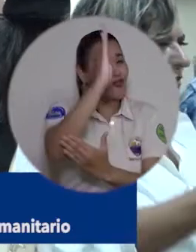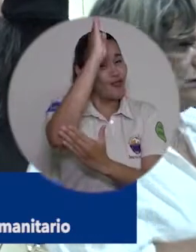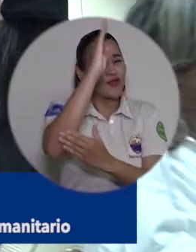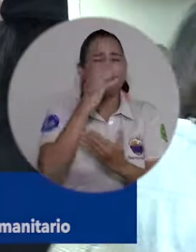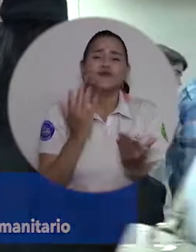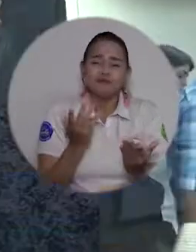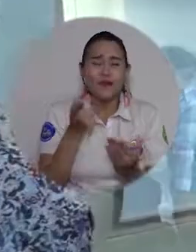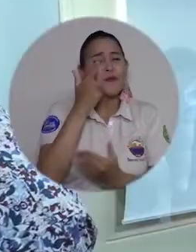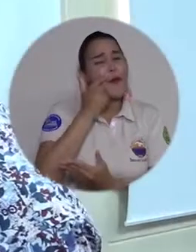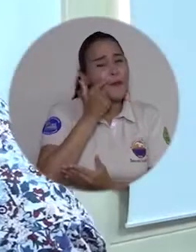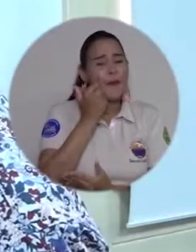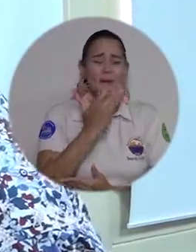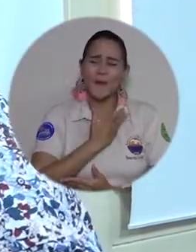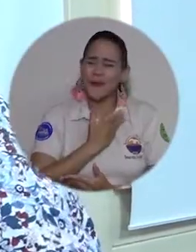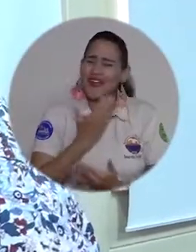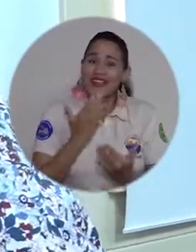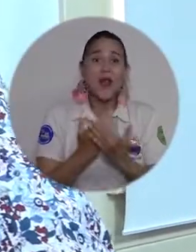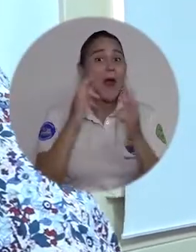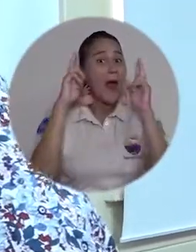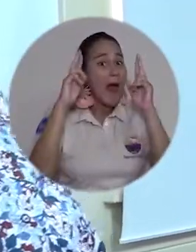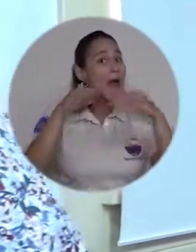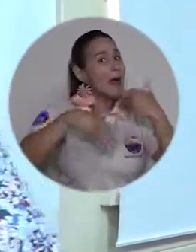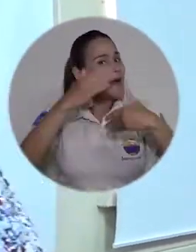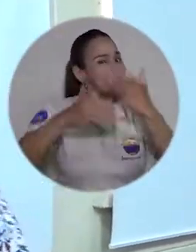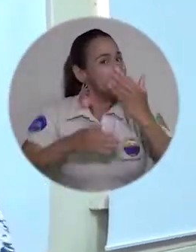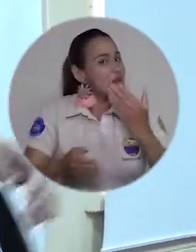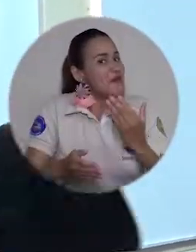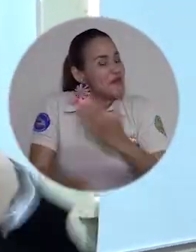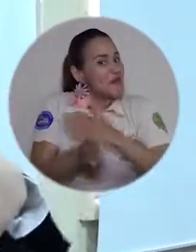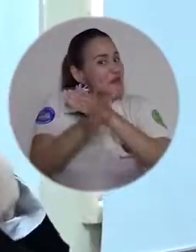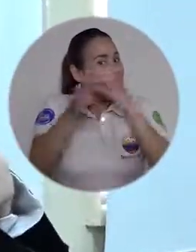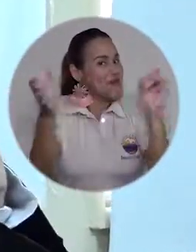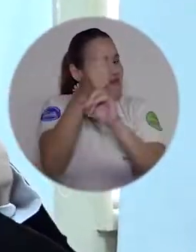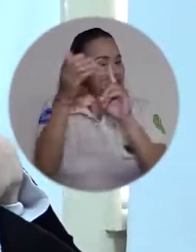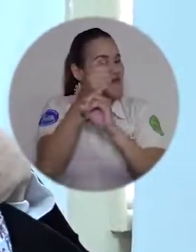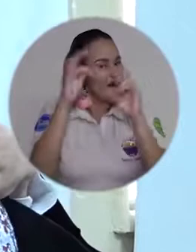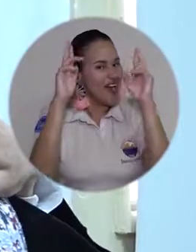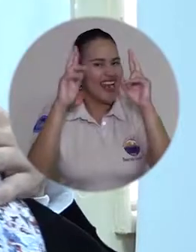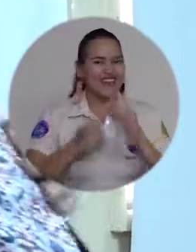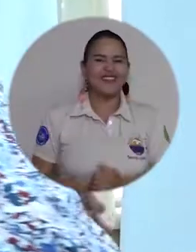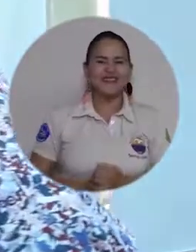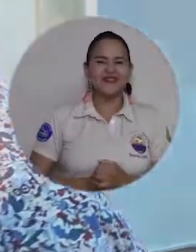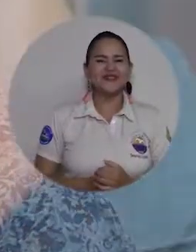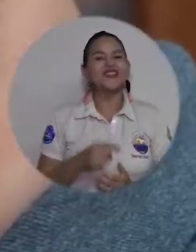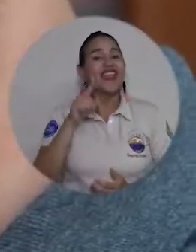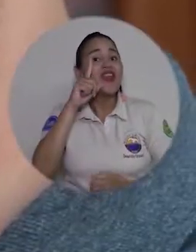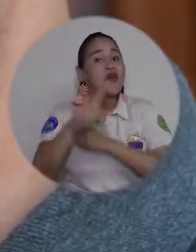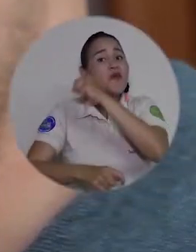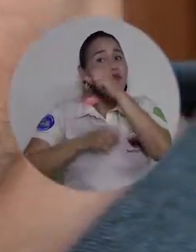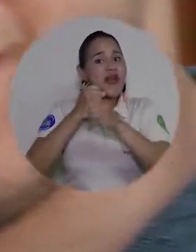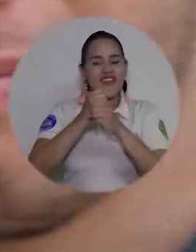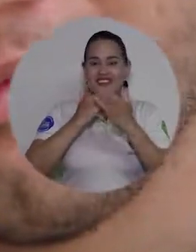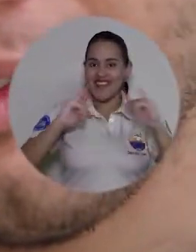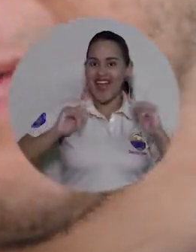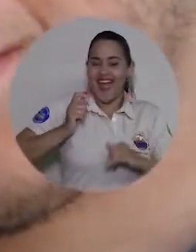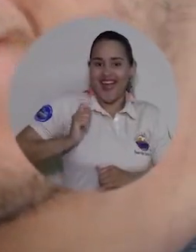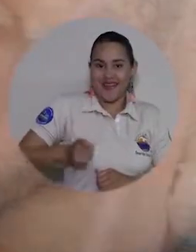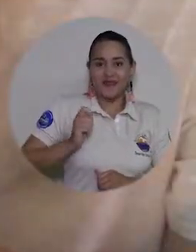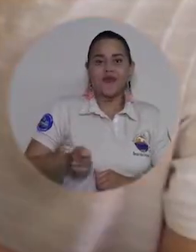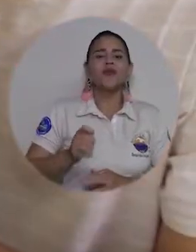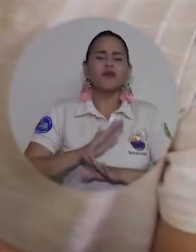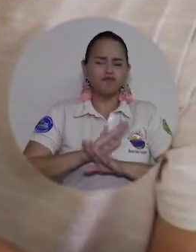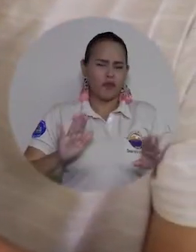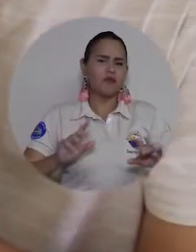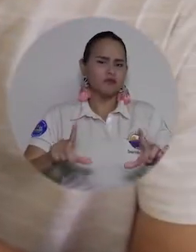primero a Dios, segundo a mis padres, a mi familia y yo espero que vengan muchos más de aquí en adelante. Durante un año, el abogado de profesión se apoyó en los